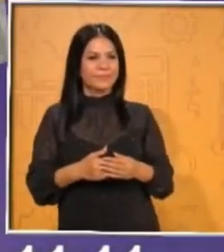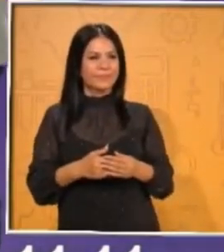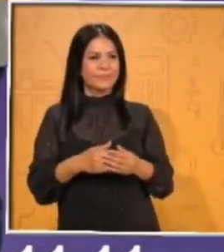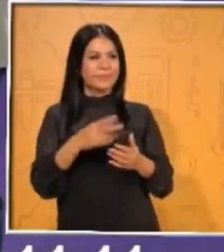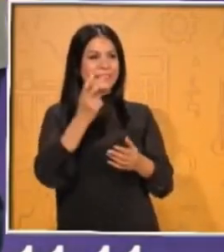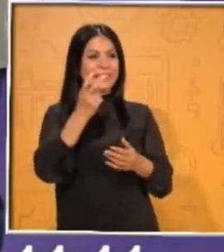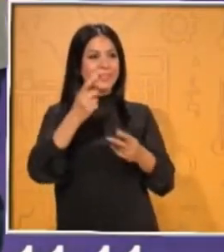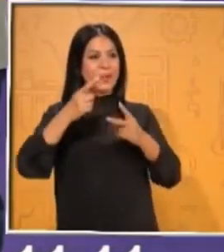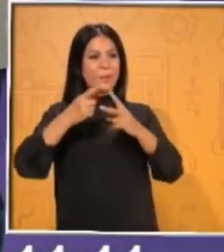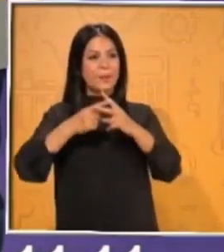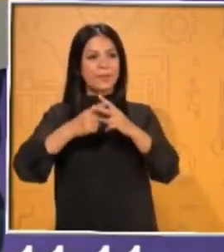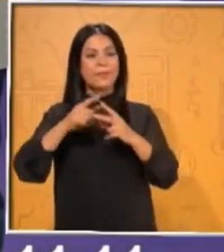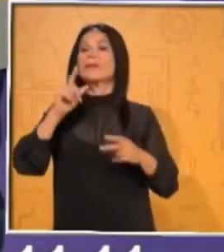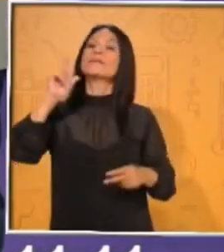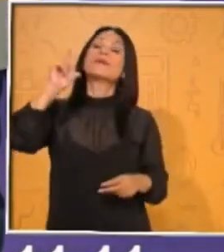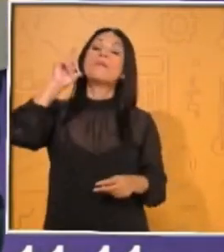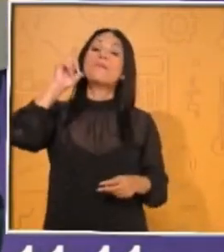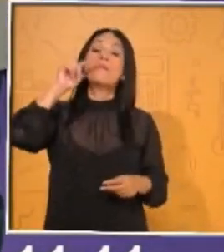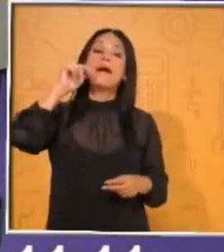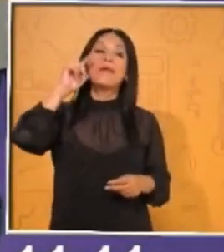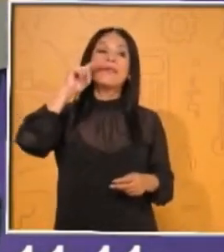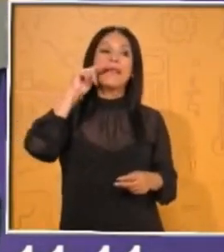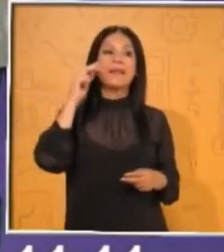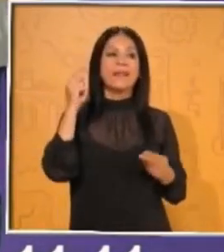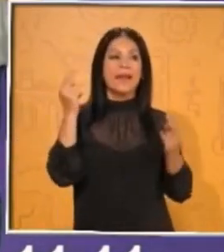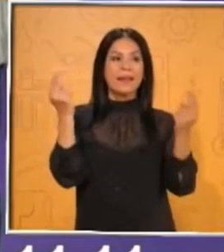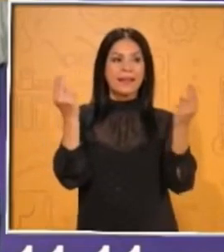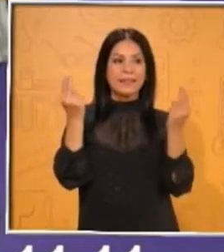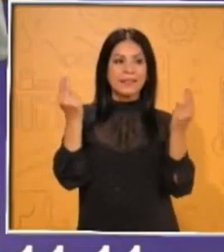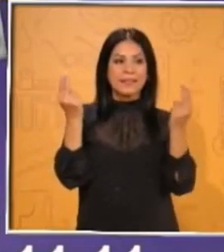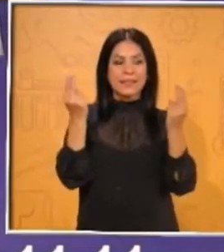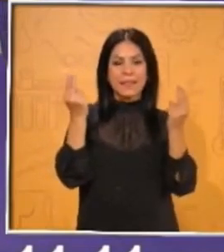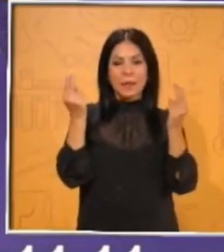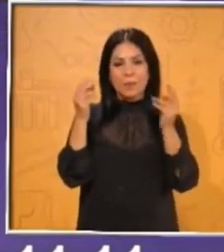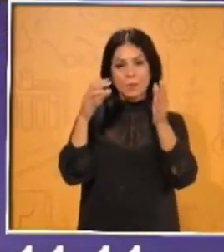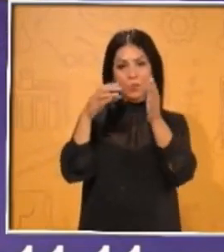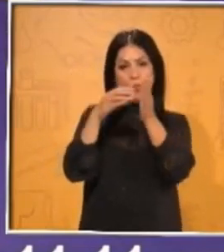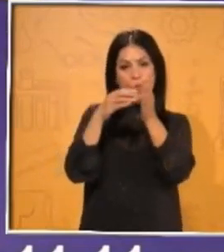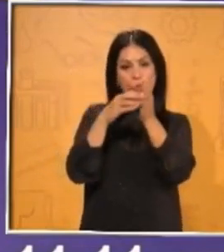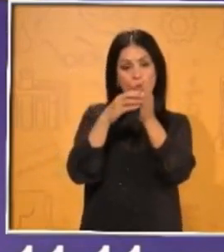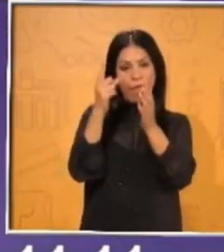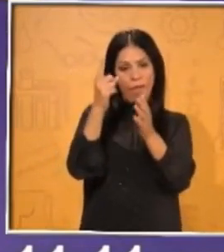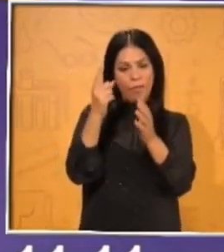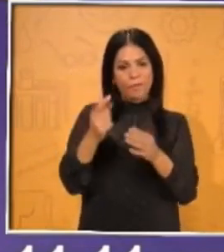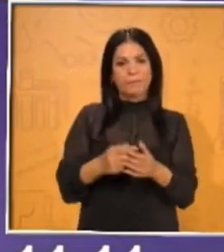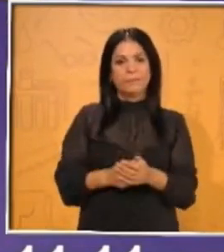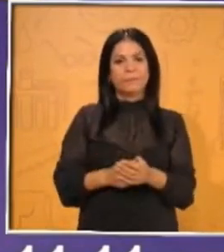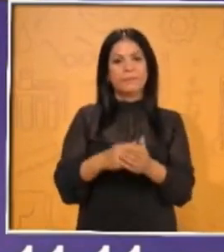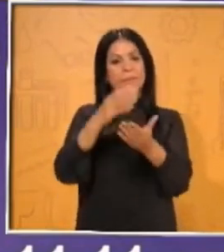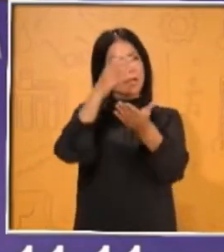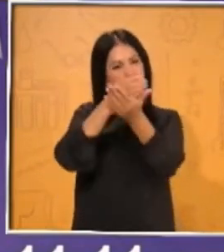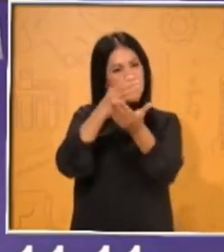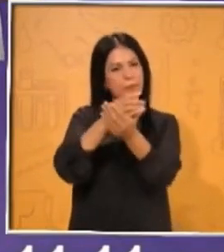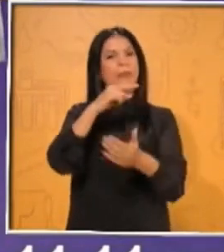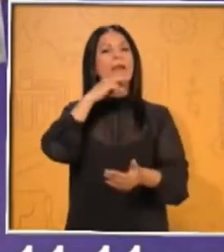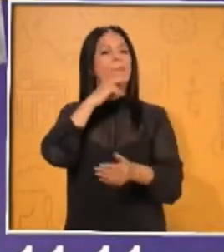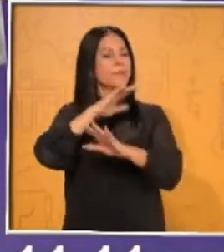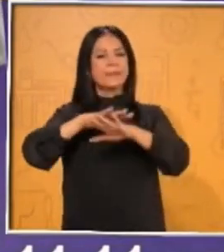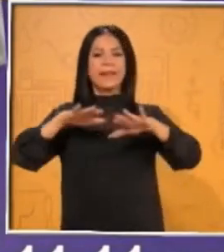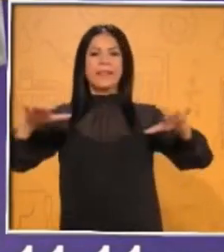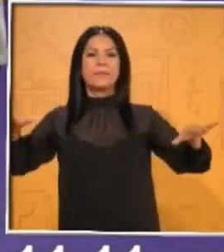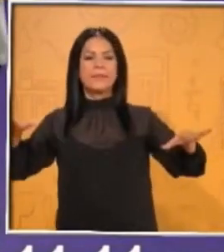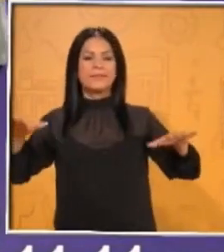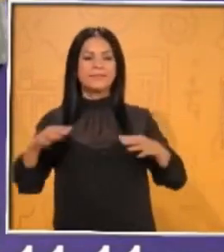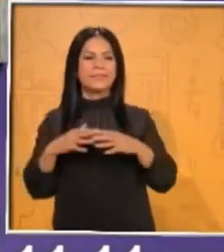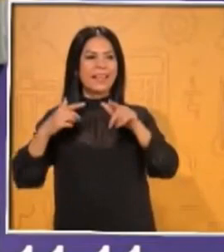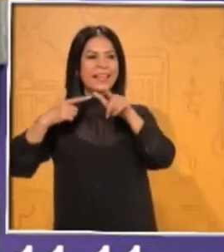Para el día de mañana vamos a necesitar un dado solamente, nuestra libreta y nuestro lápiz. Perfecto. Gracias. Continuamos en Escuela